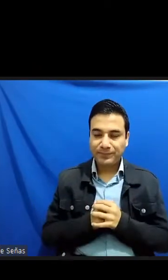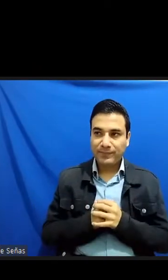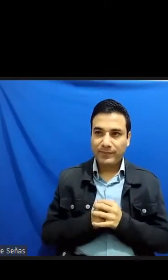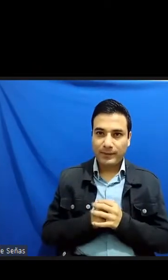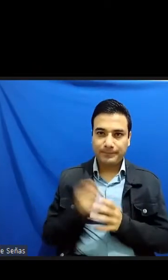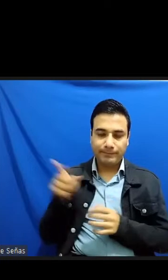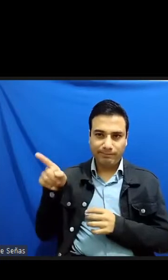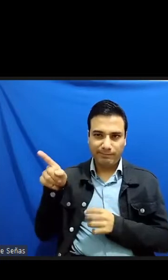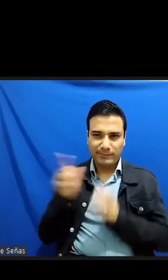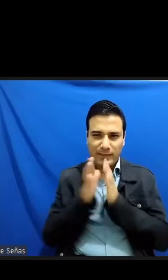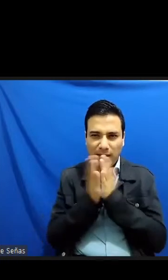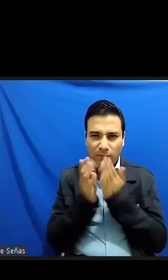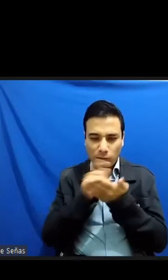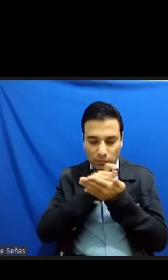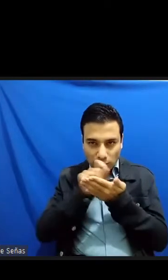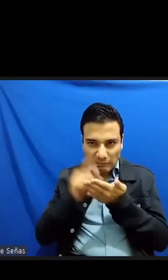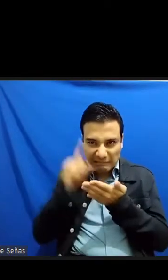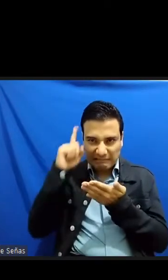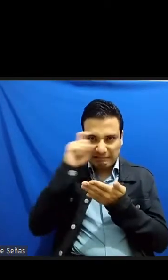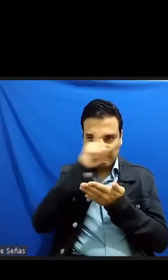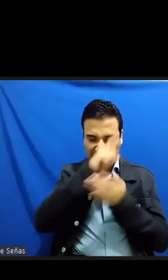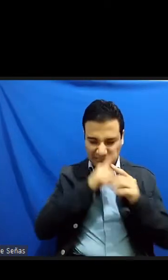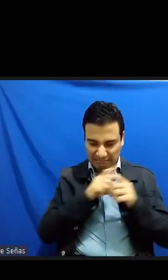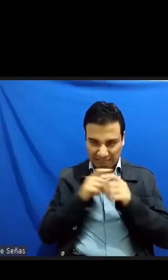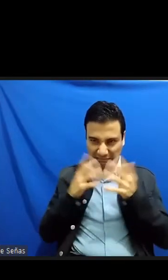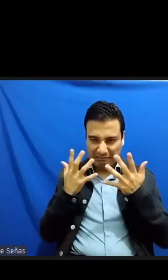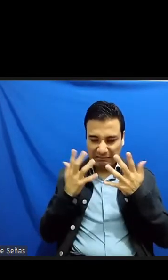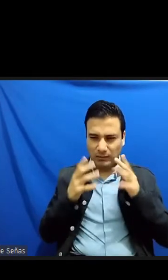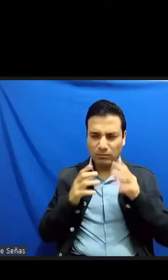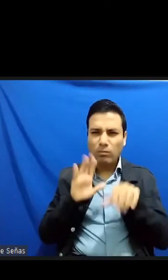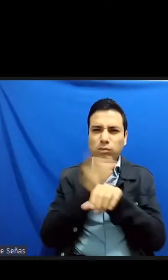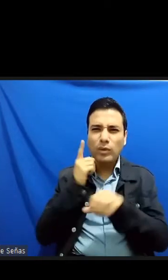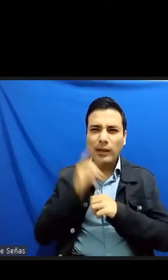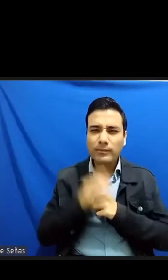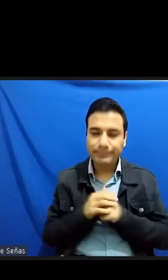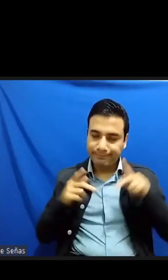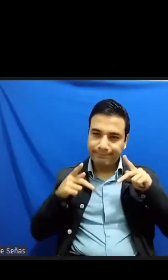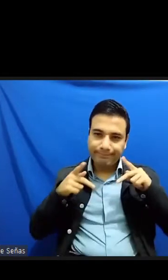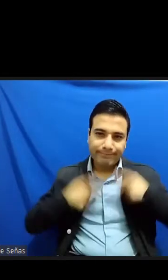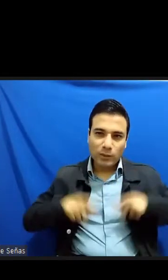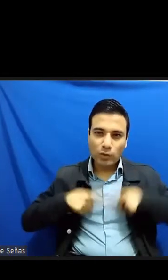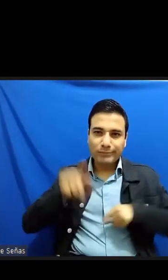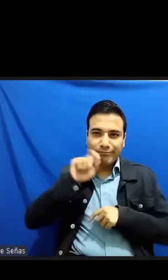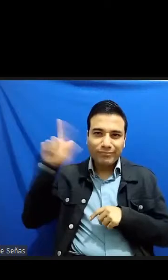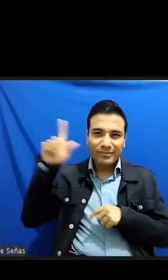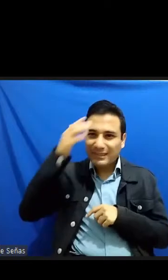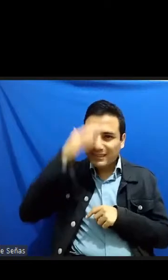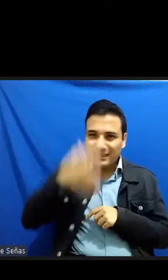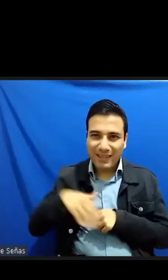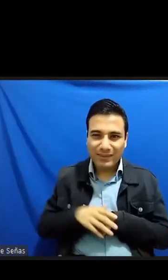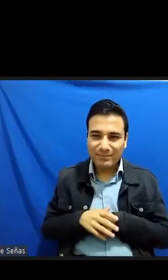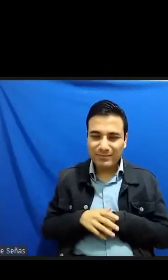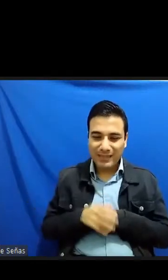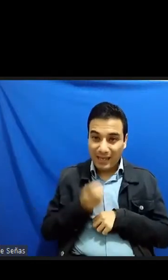se debe principalmente a que los estudiosos saben que no se trata de una mudez común es